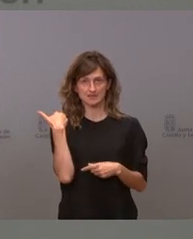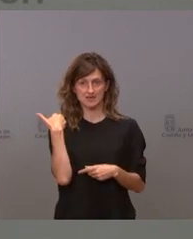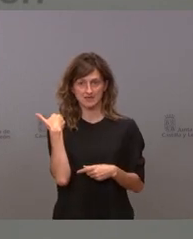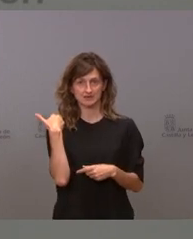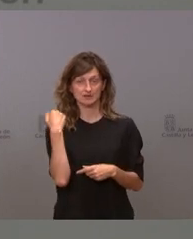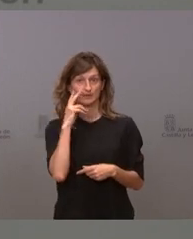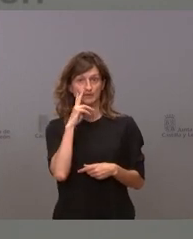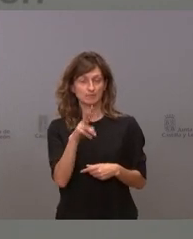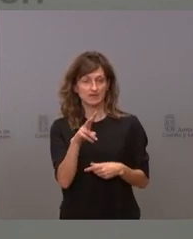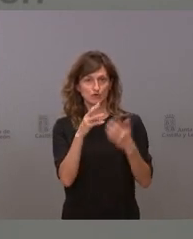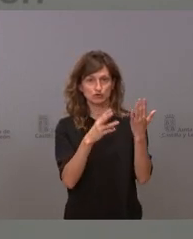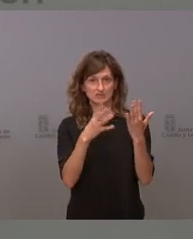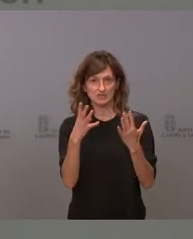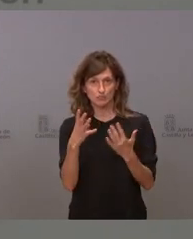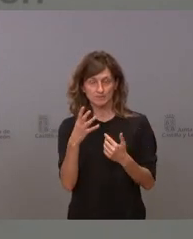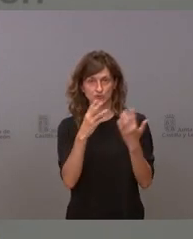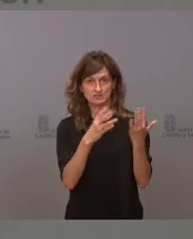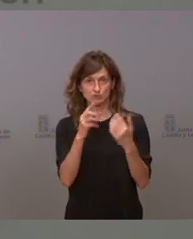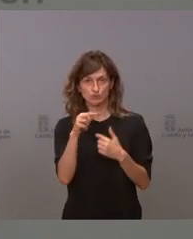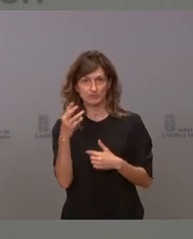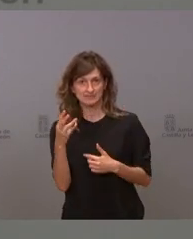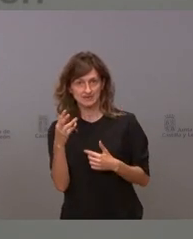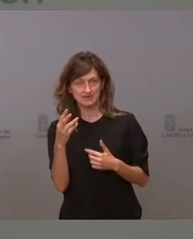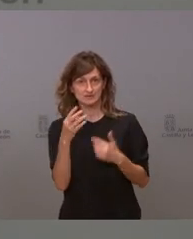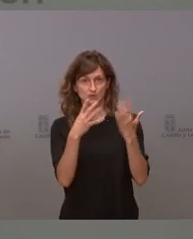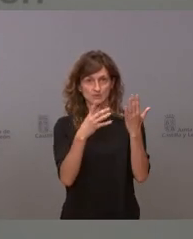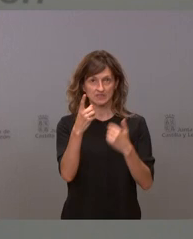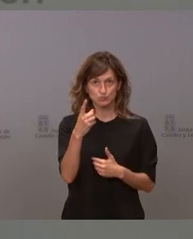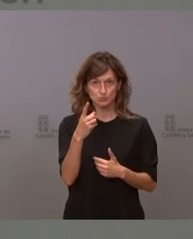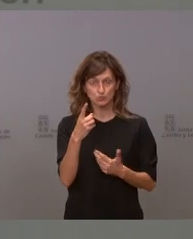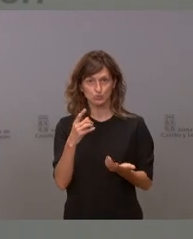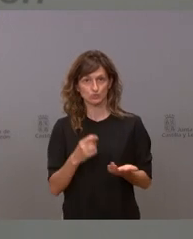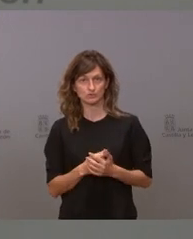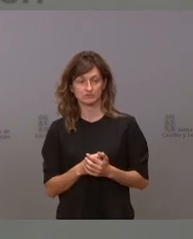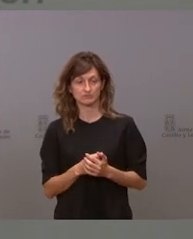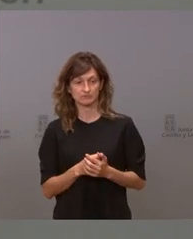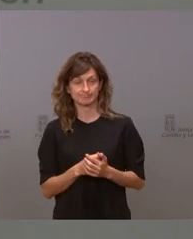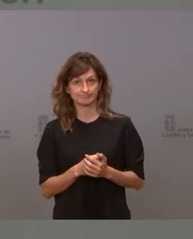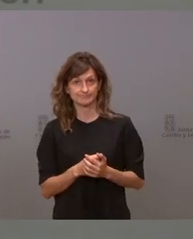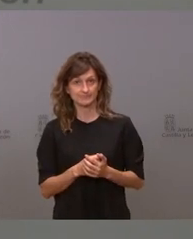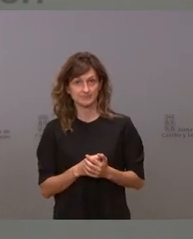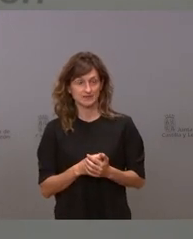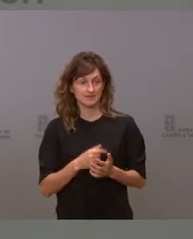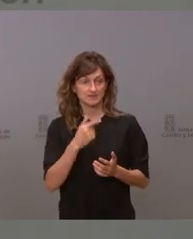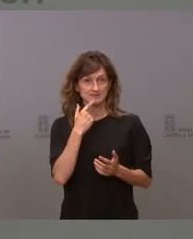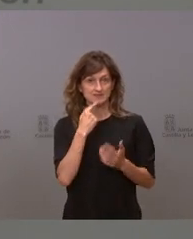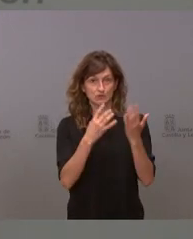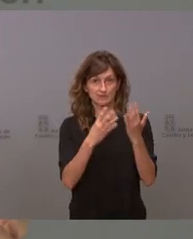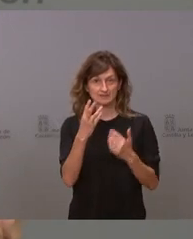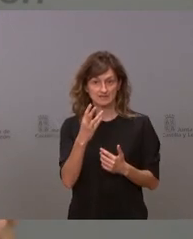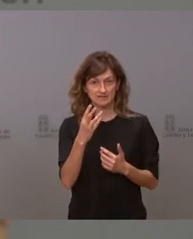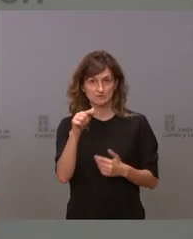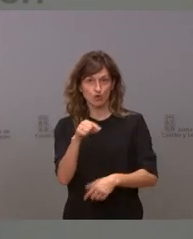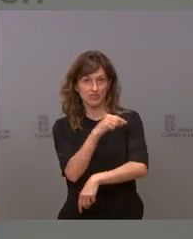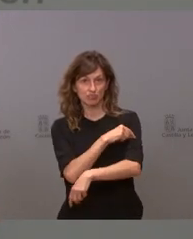verá que estamos en el 89 en el 88 con 3 en el 89 en el 91 y que hay quien se ha pasado y está en el 93 y hoy no pone